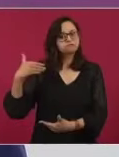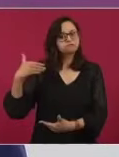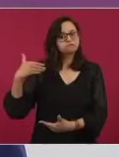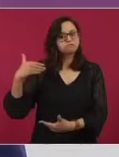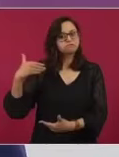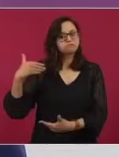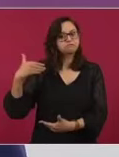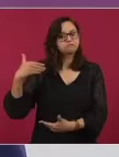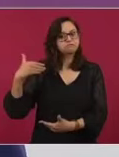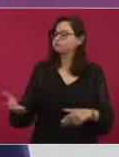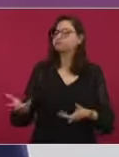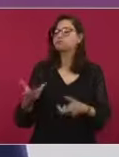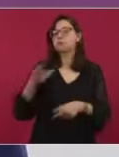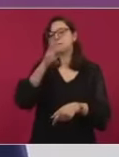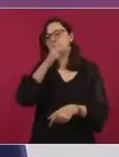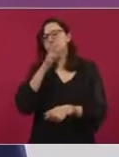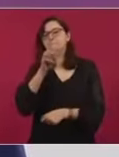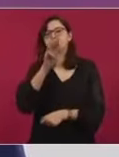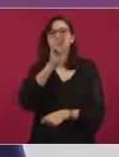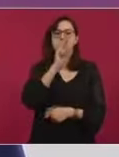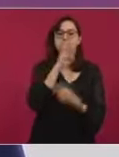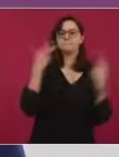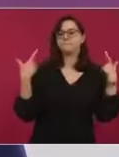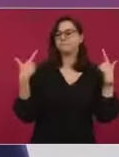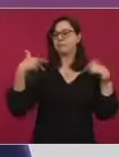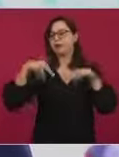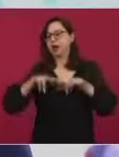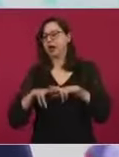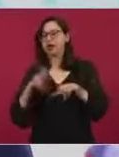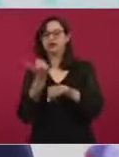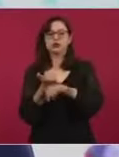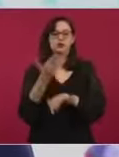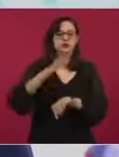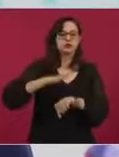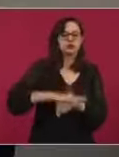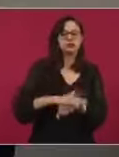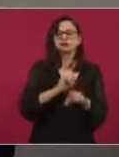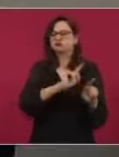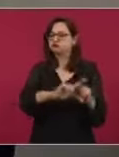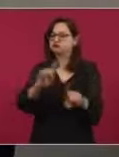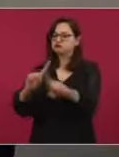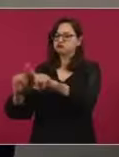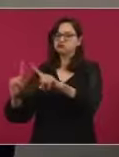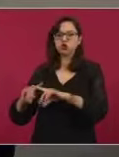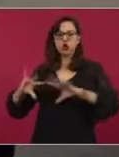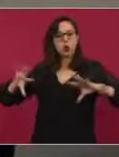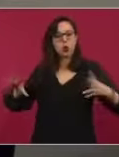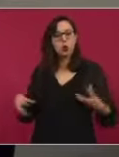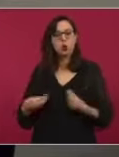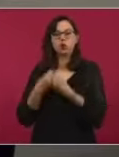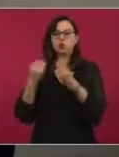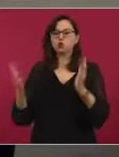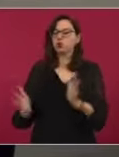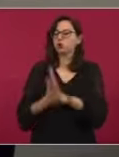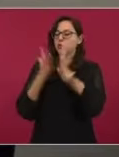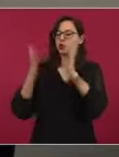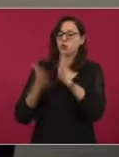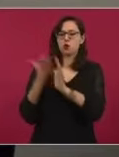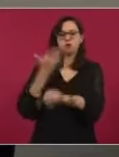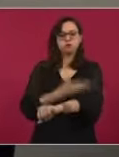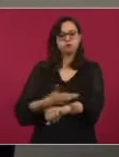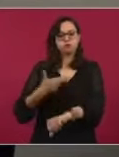familia, de maestros, de personal administrativo, personal manual, se ha podido ir avanzando. Y yo estoy muy